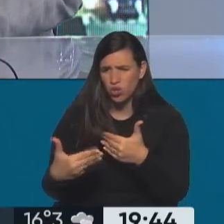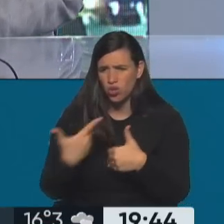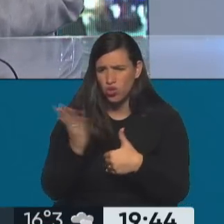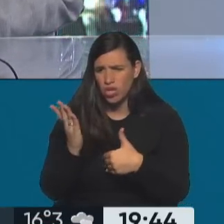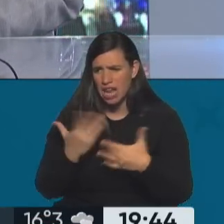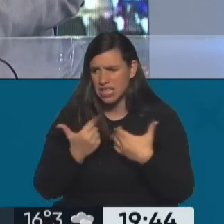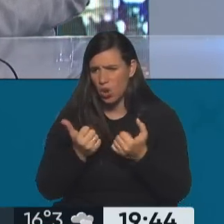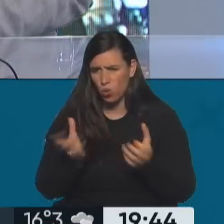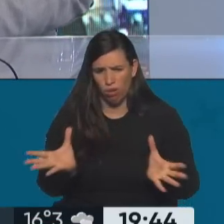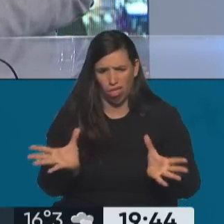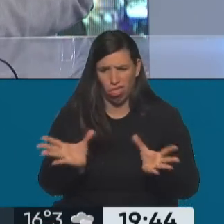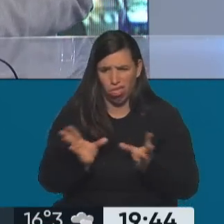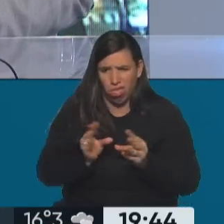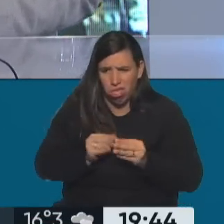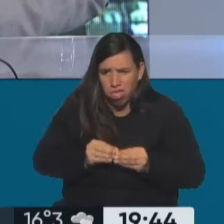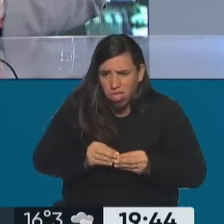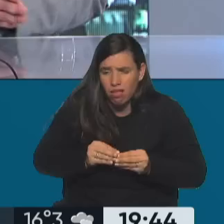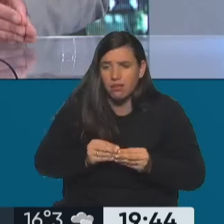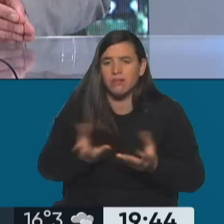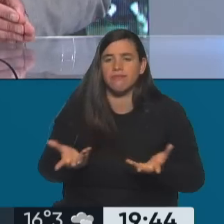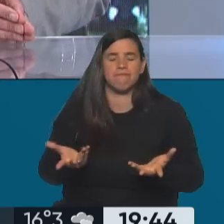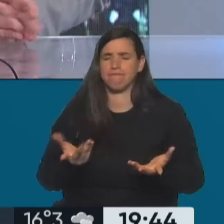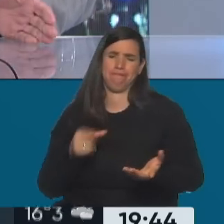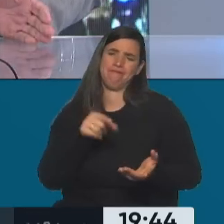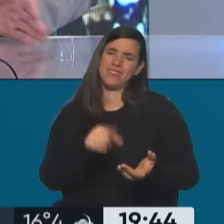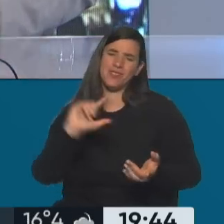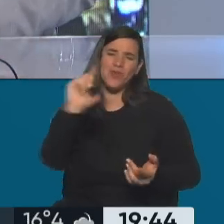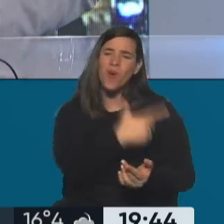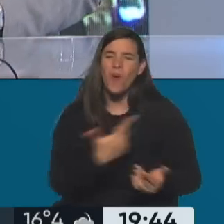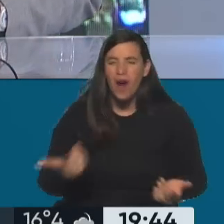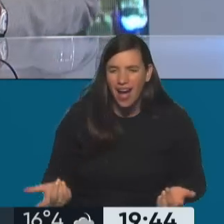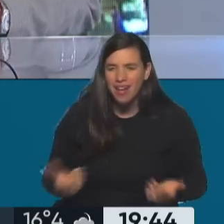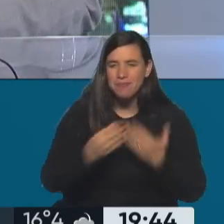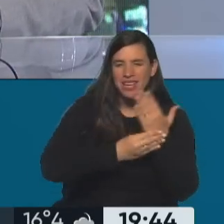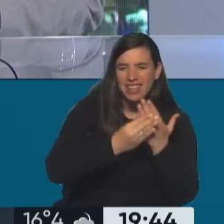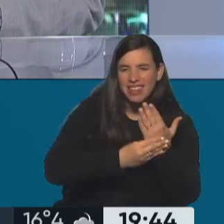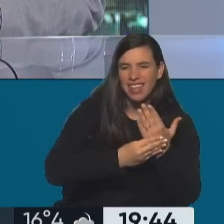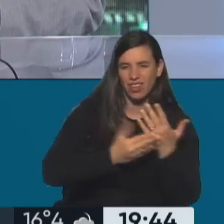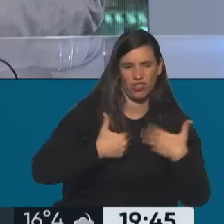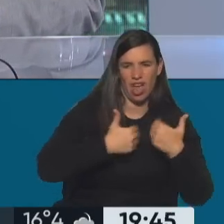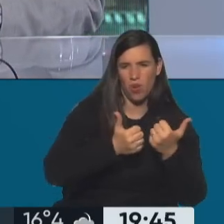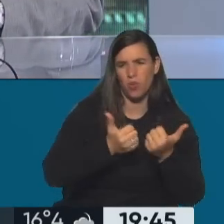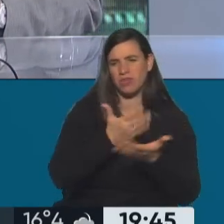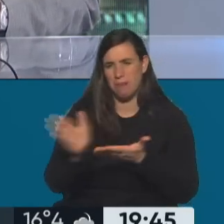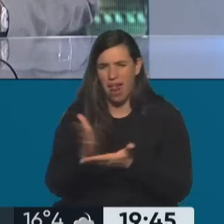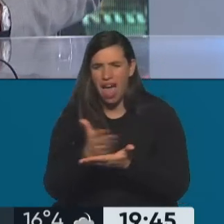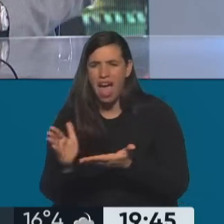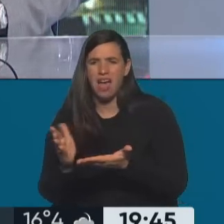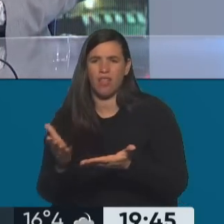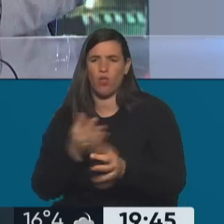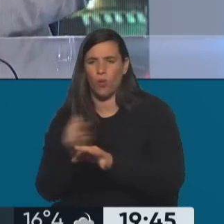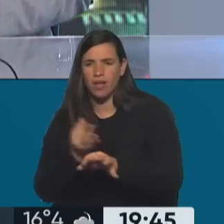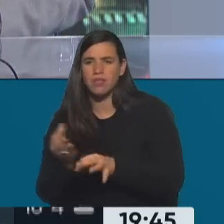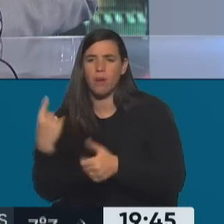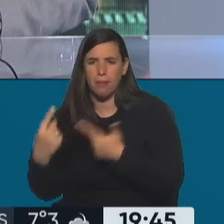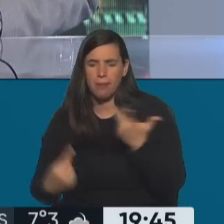mismo Ministro que sabe de Educación puede saber de Salud. además la misma platita para todos. Entonces, realmente lo que tenemos son modelos